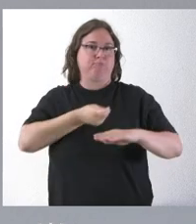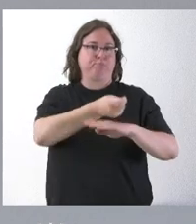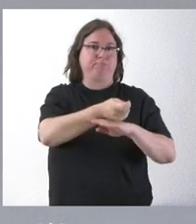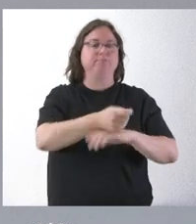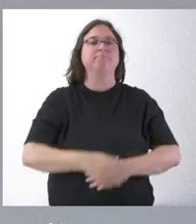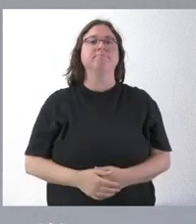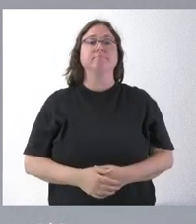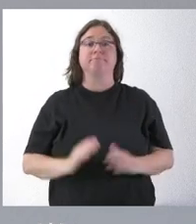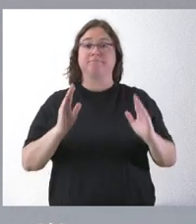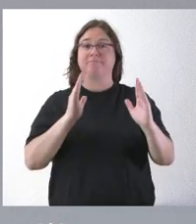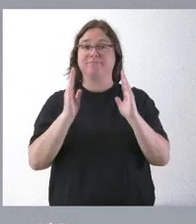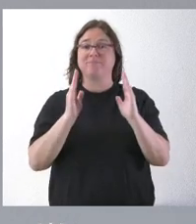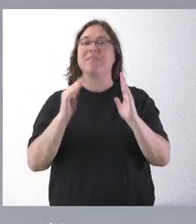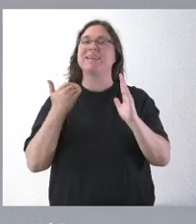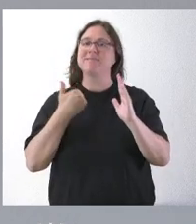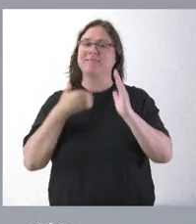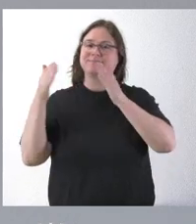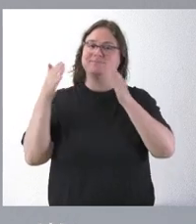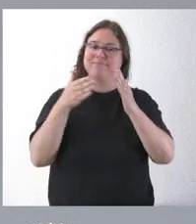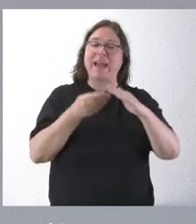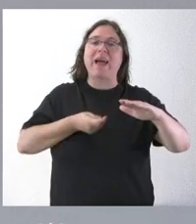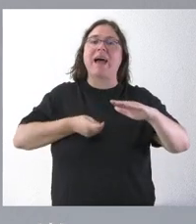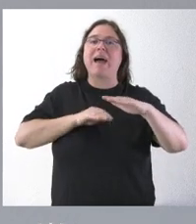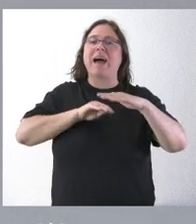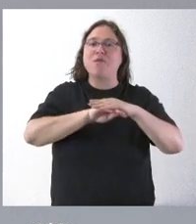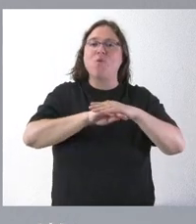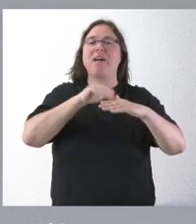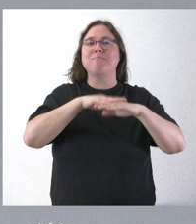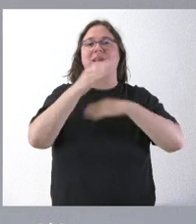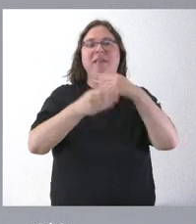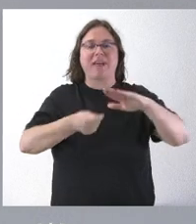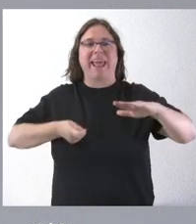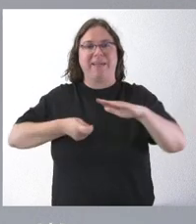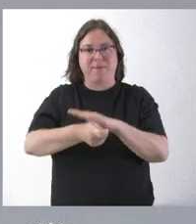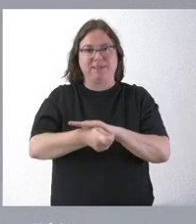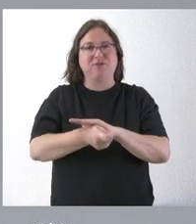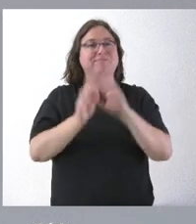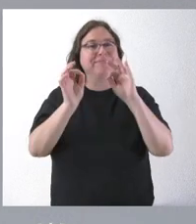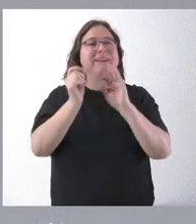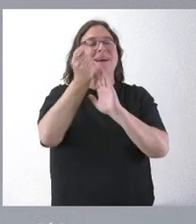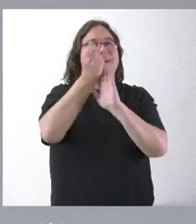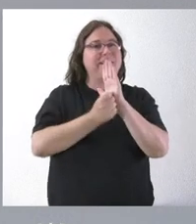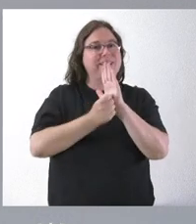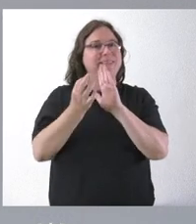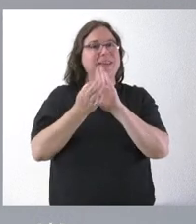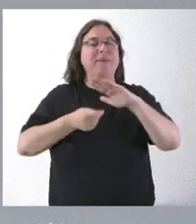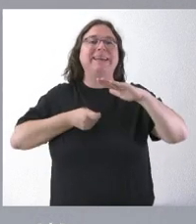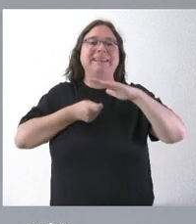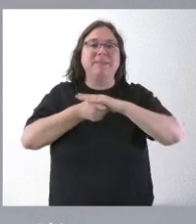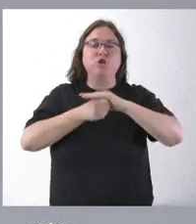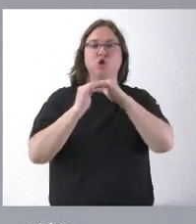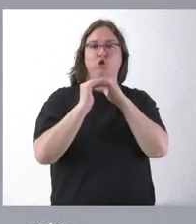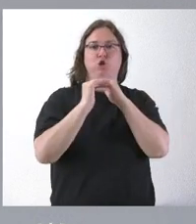tramo ya sí tiene que dedicar esa ayuda a realizar inversiones con la característica de que sean inversiones sostenibles,